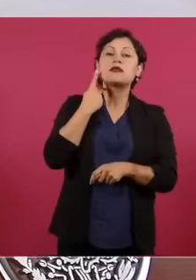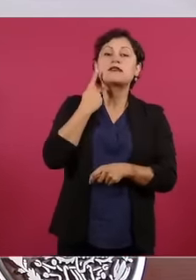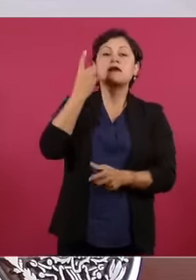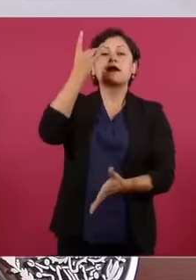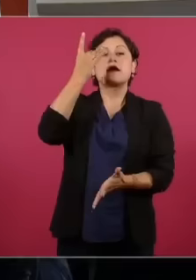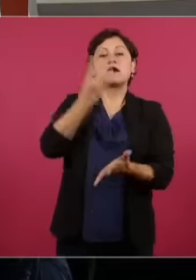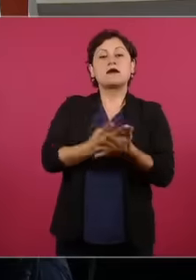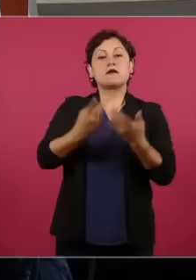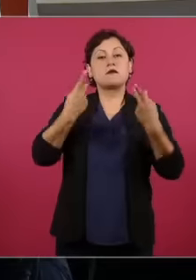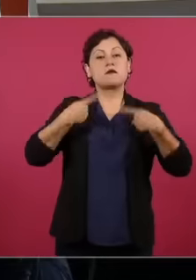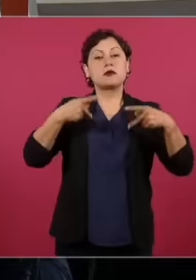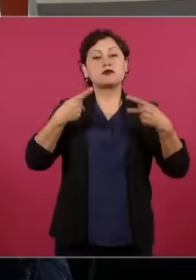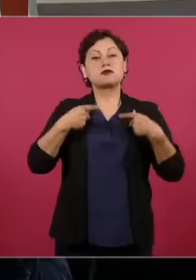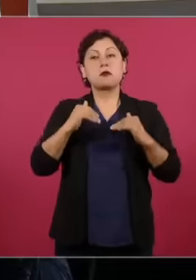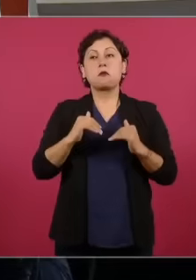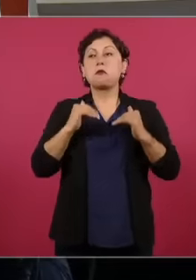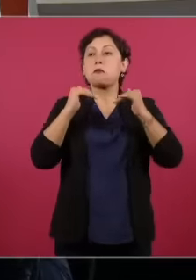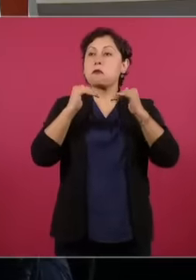existe